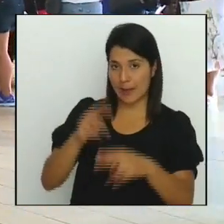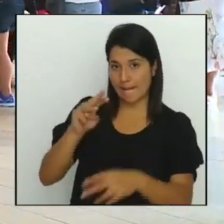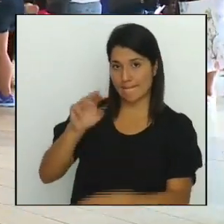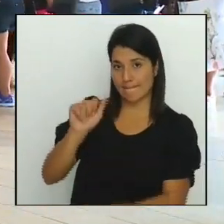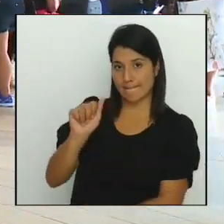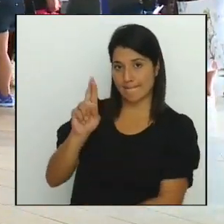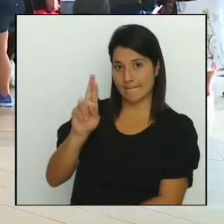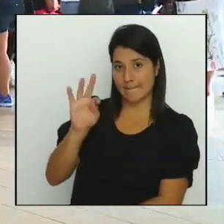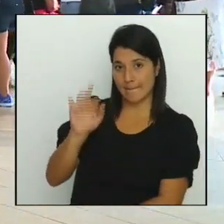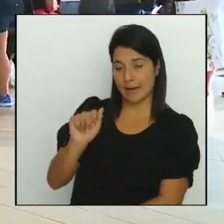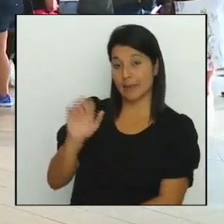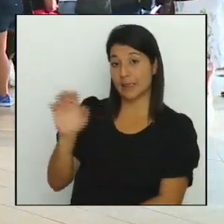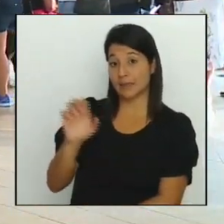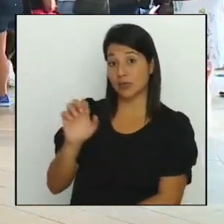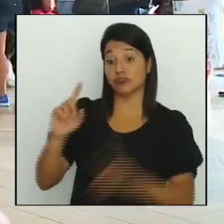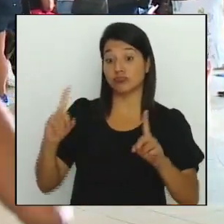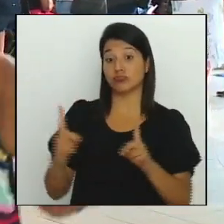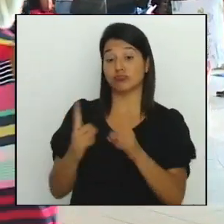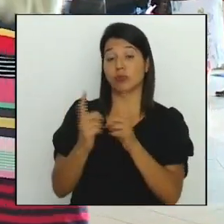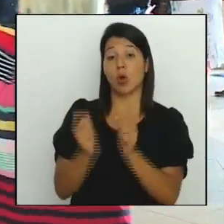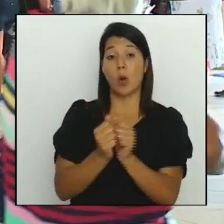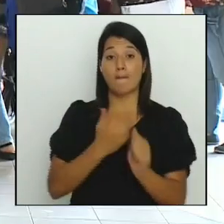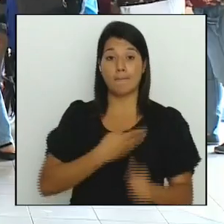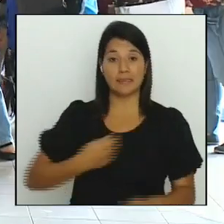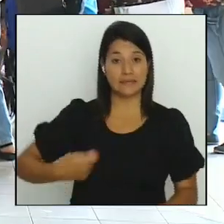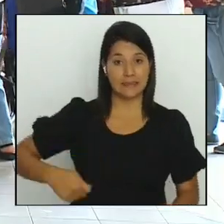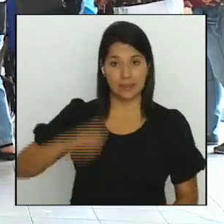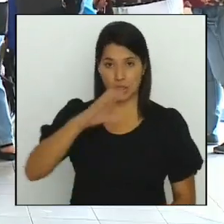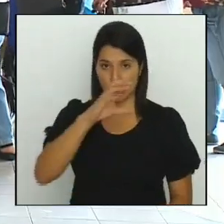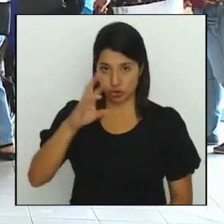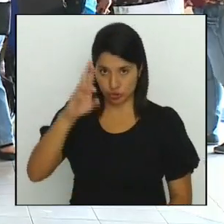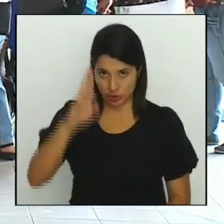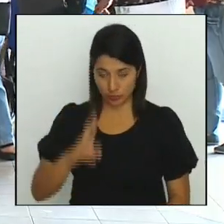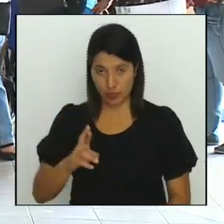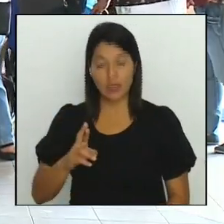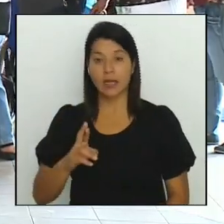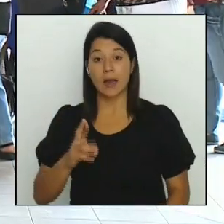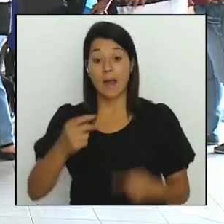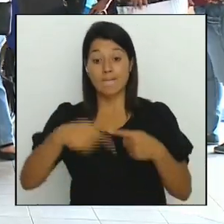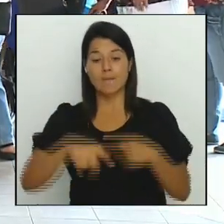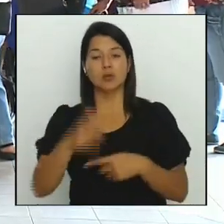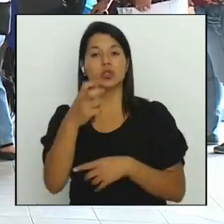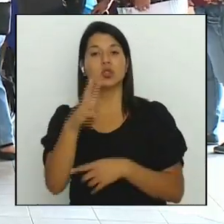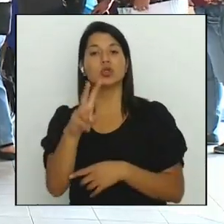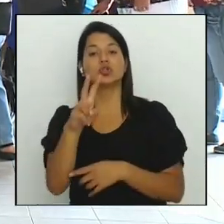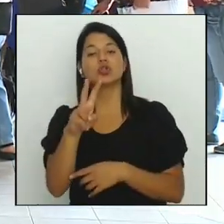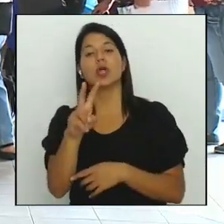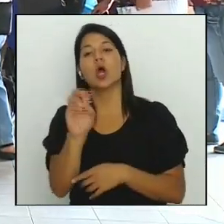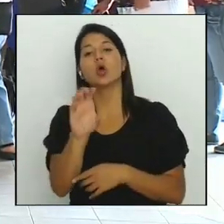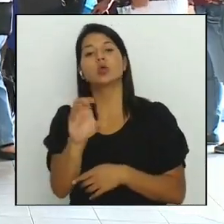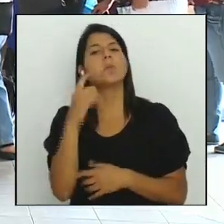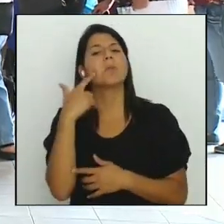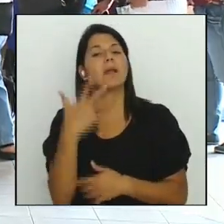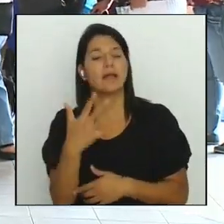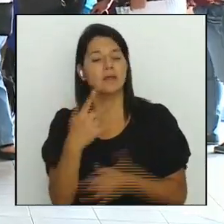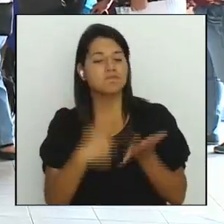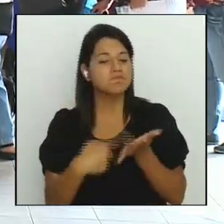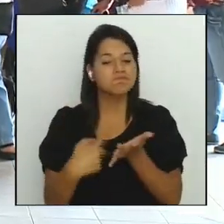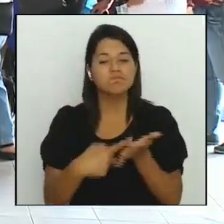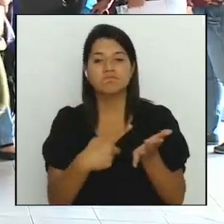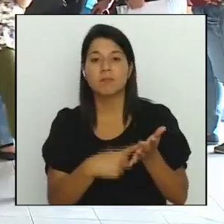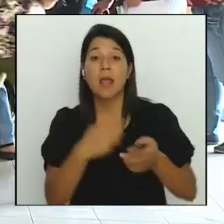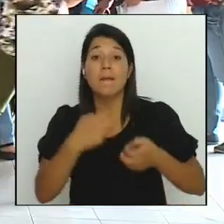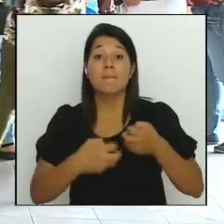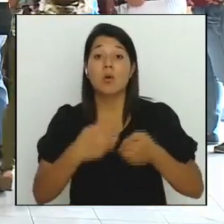república este 12 de octubre para presentar el plan destinado a abordar el problema de las listas de espera en esta